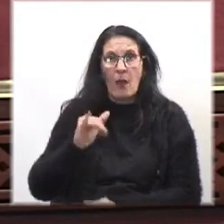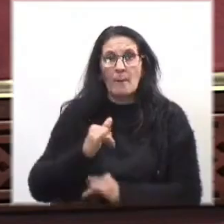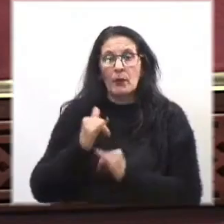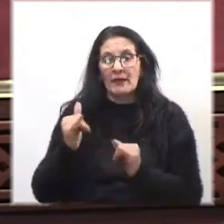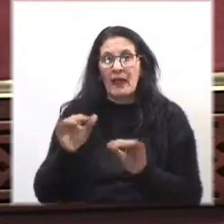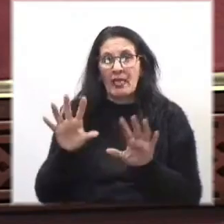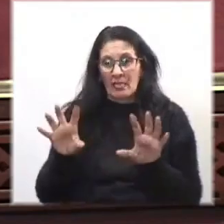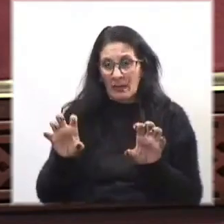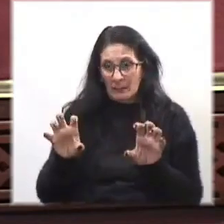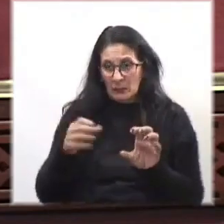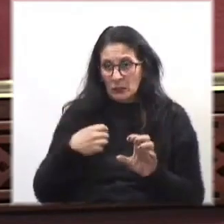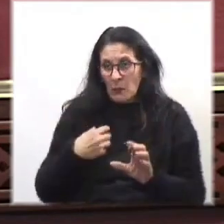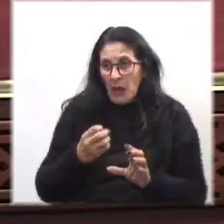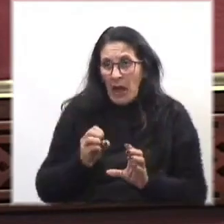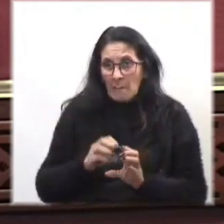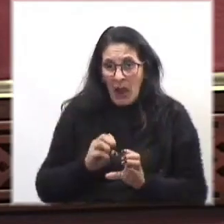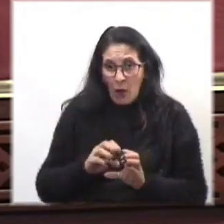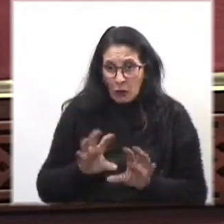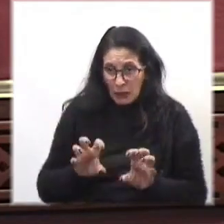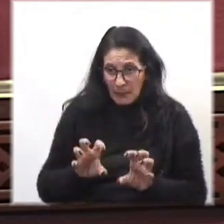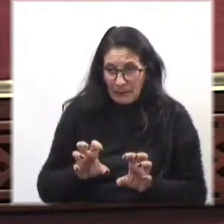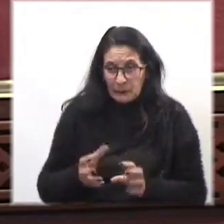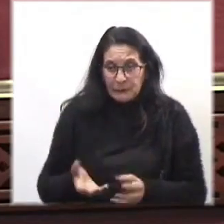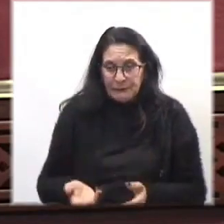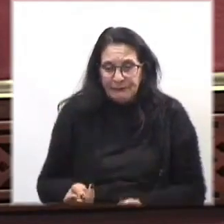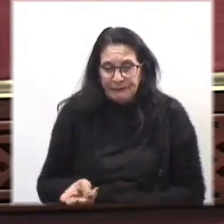10 pesos, usted se va a ahorrar 10 pesos, Presidente.